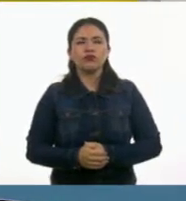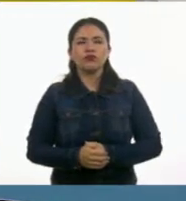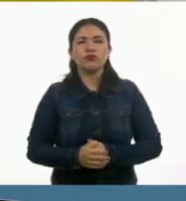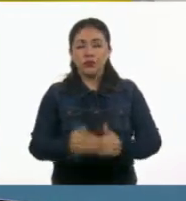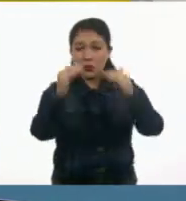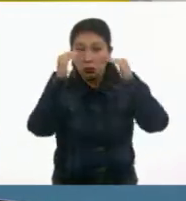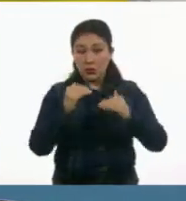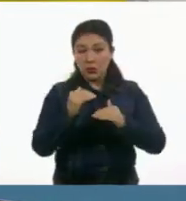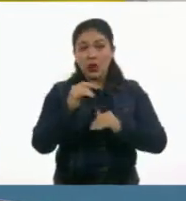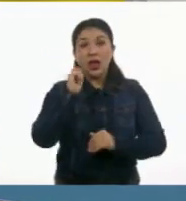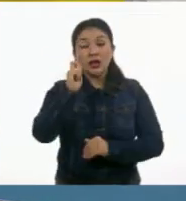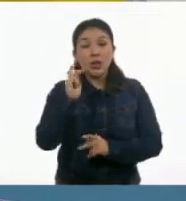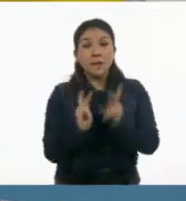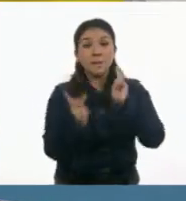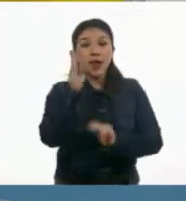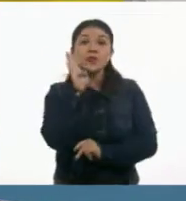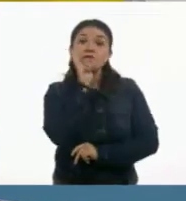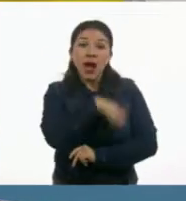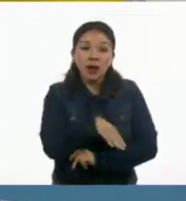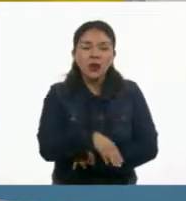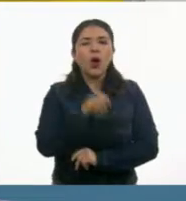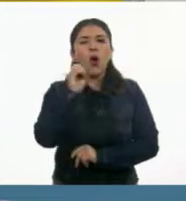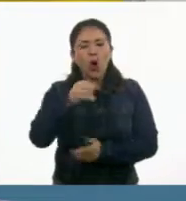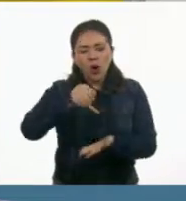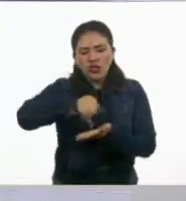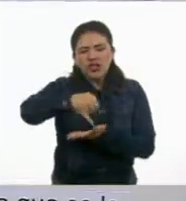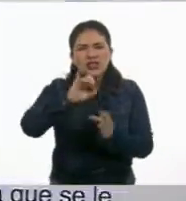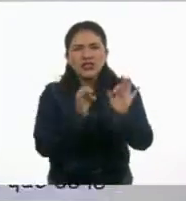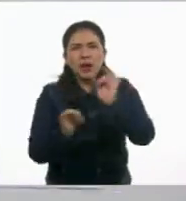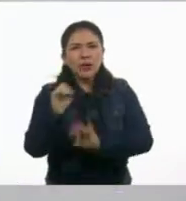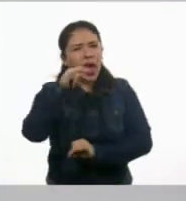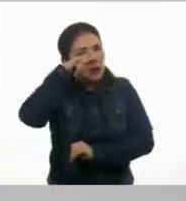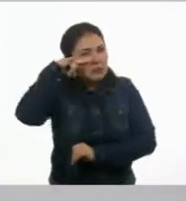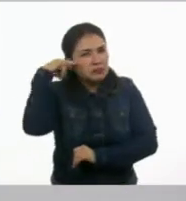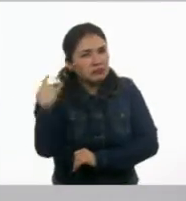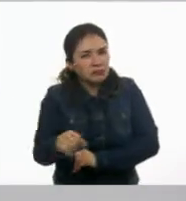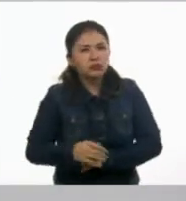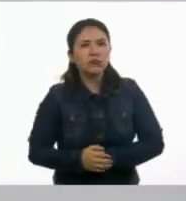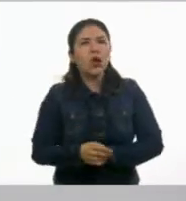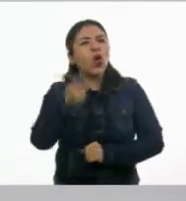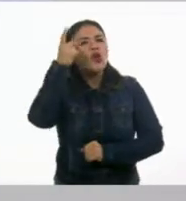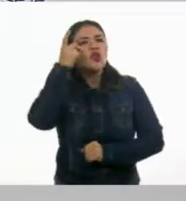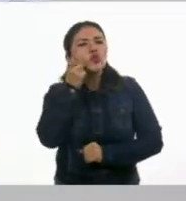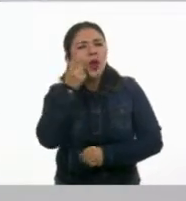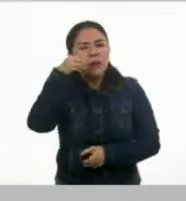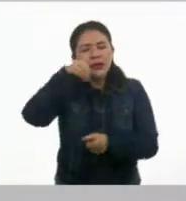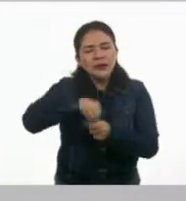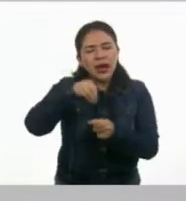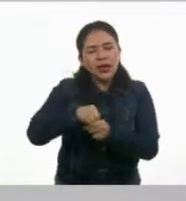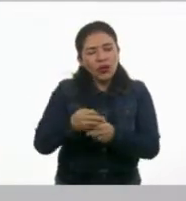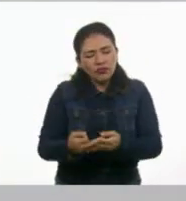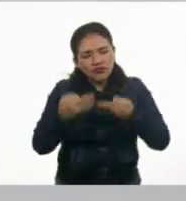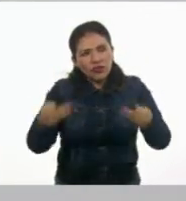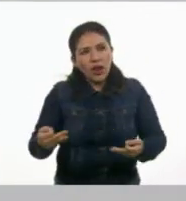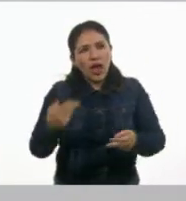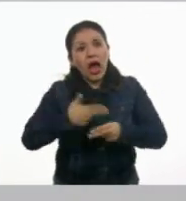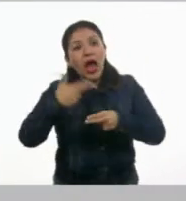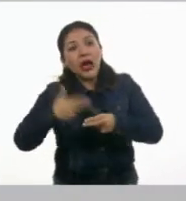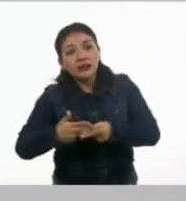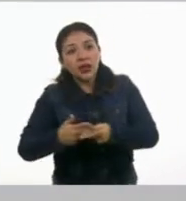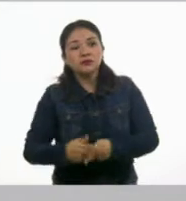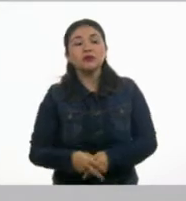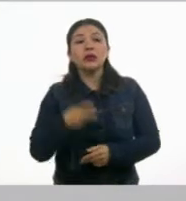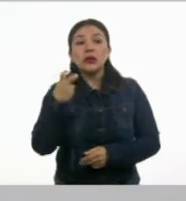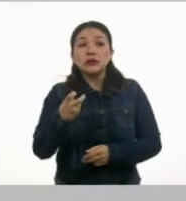planta mala, pero las semillas son invisibles, duermen en el secreto de la Tierra hasta que se lee, entonces estira y